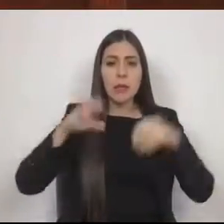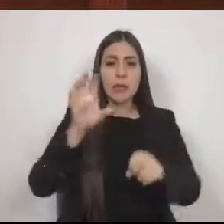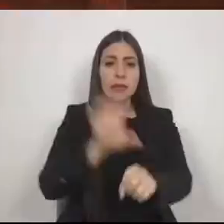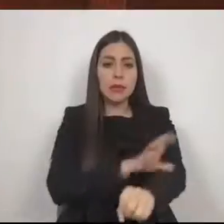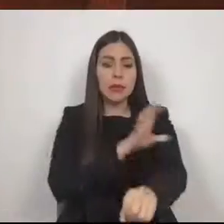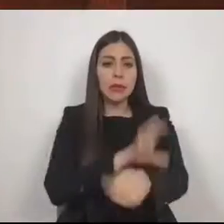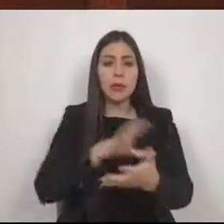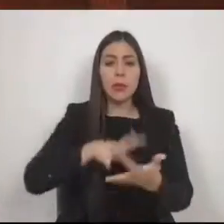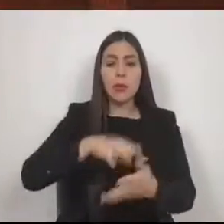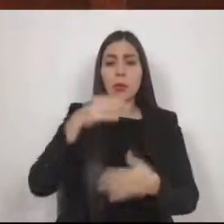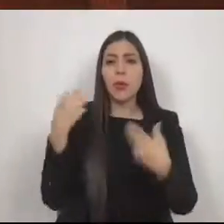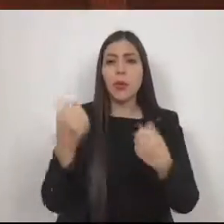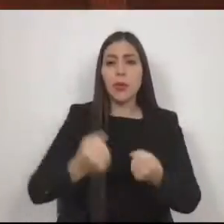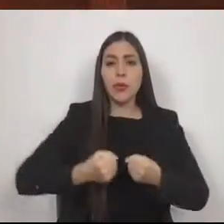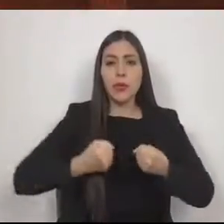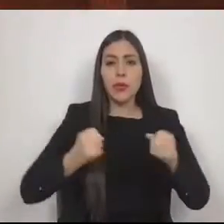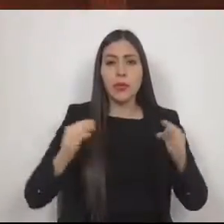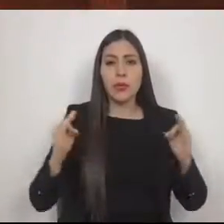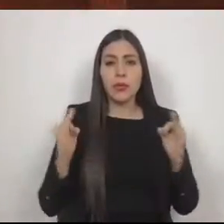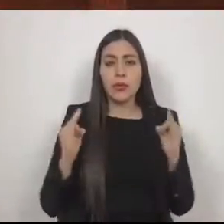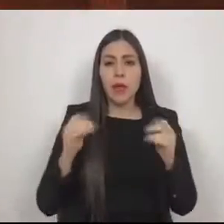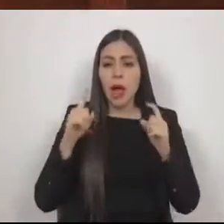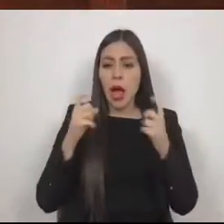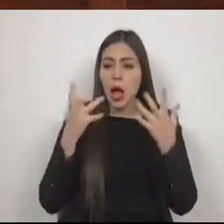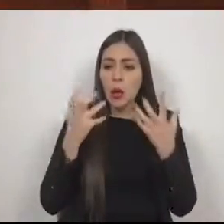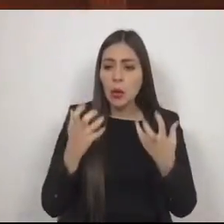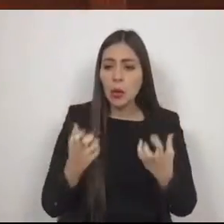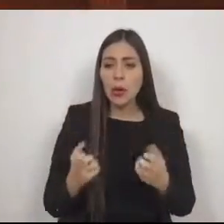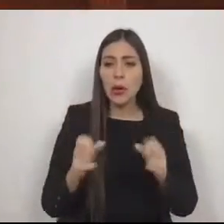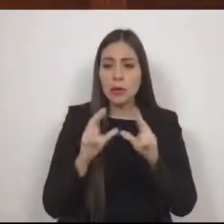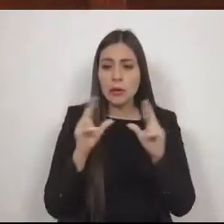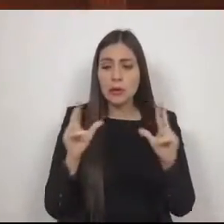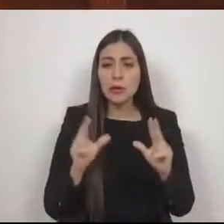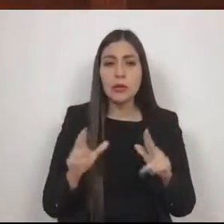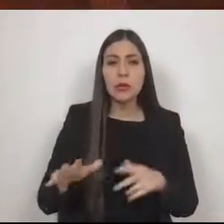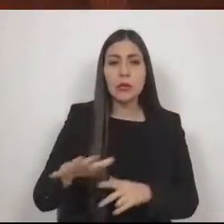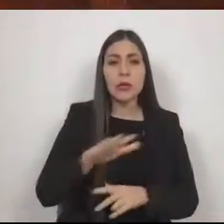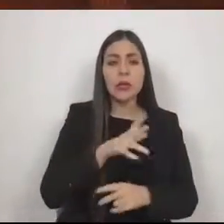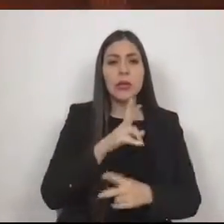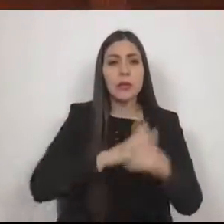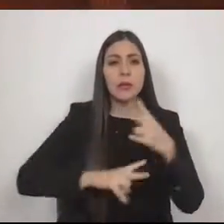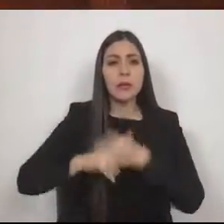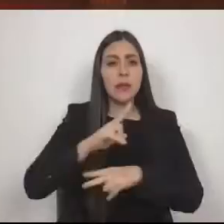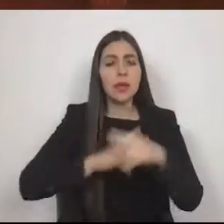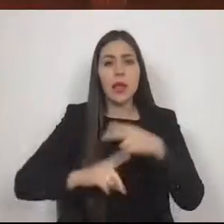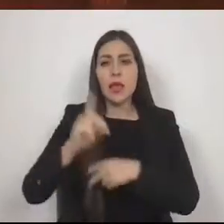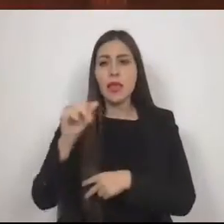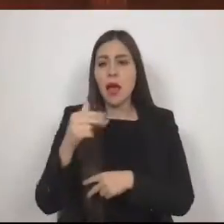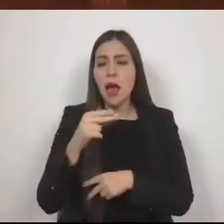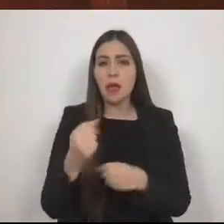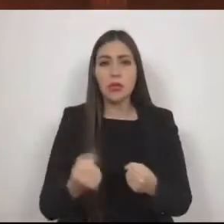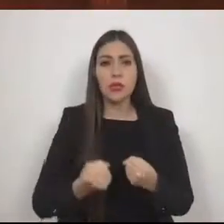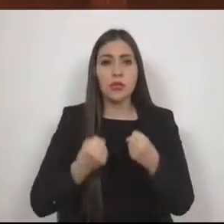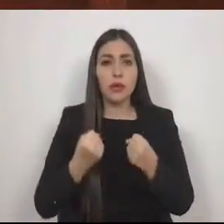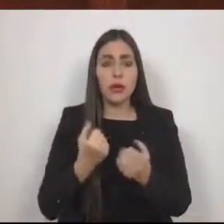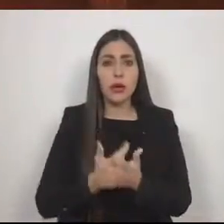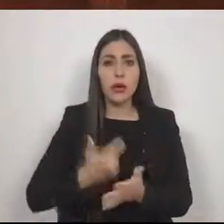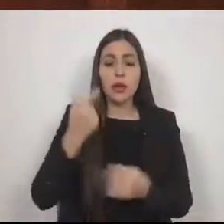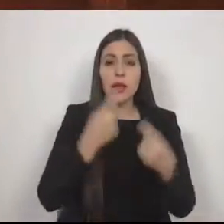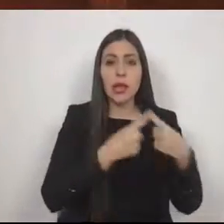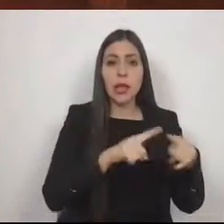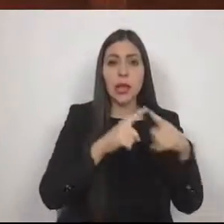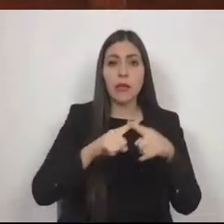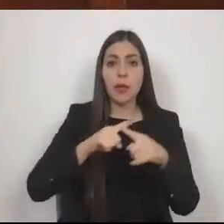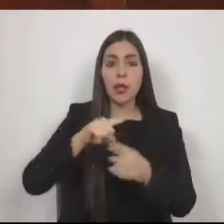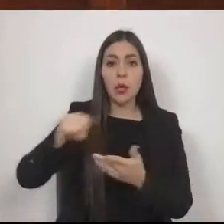sequías, ondas cálidas y gélidas, han generado severos daños en distintas comunidades de nuestra entidad,